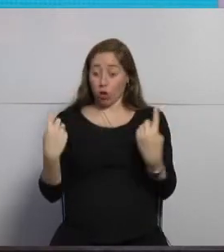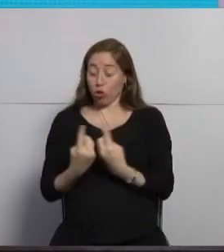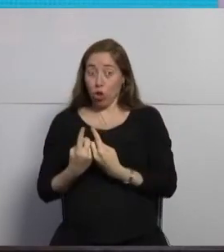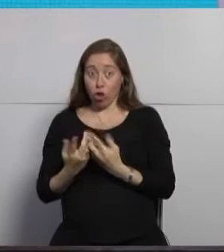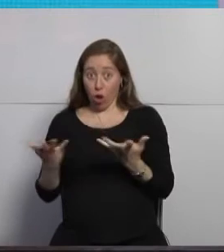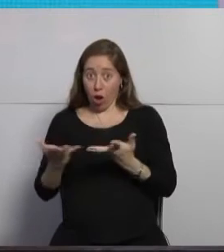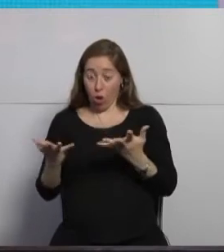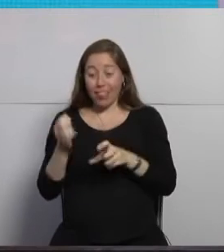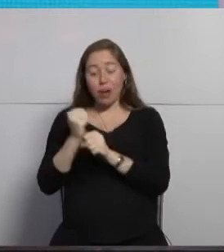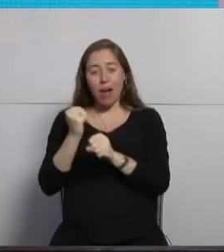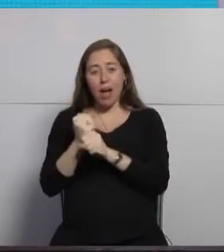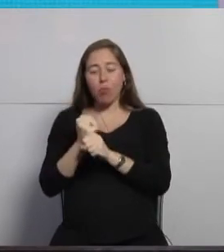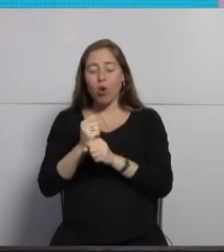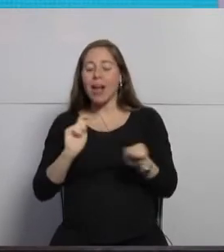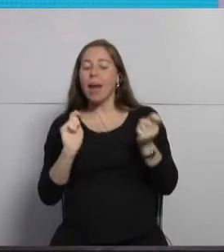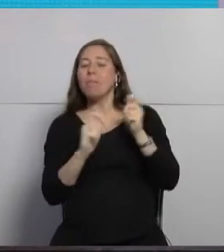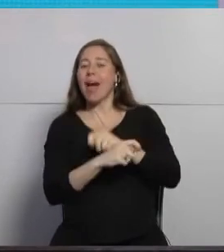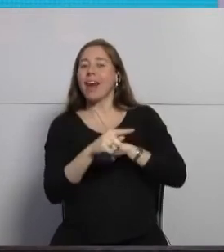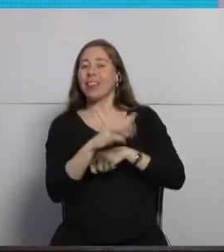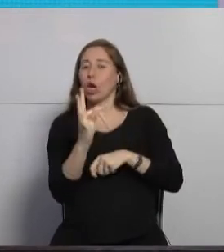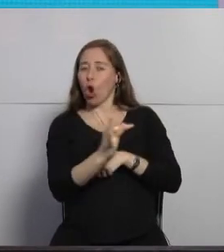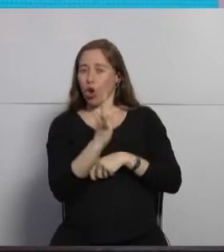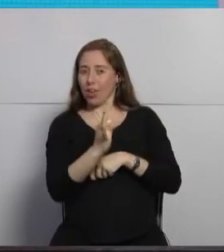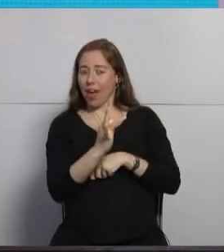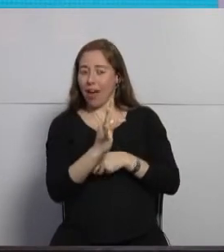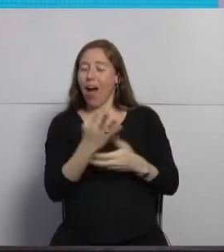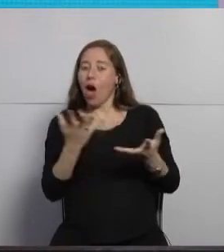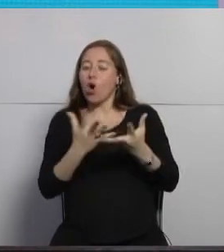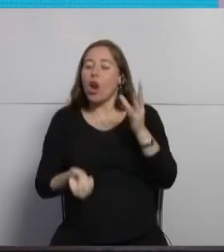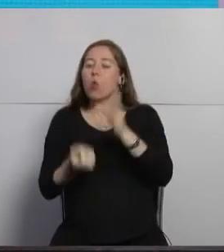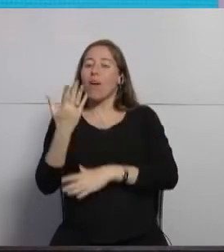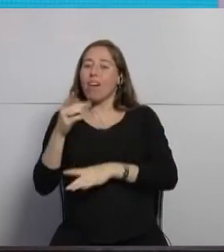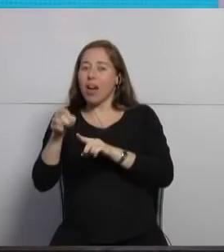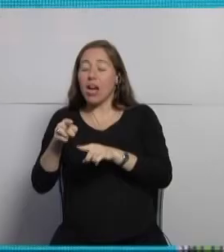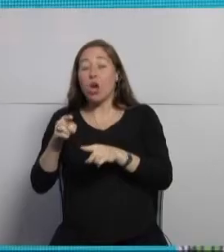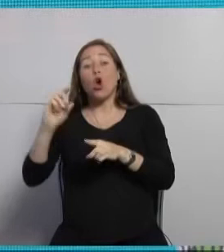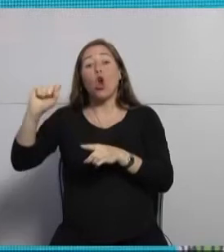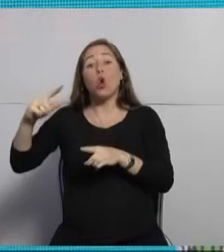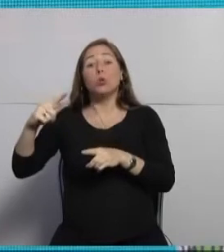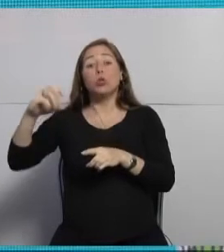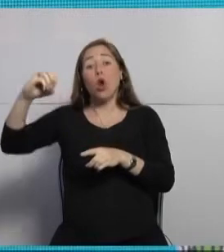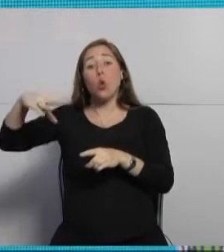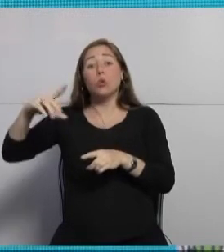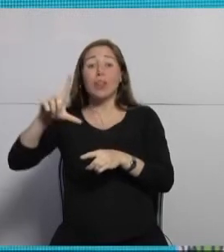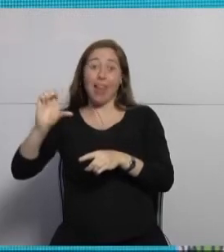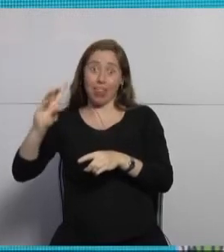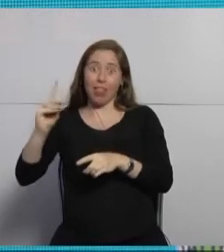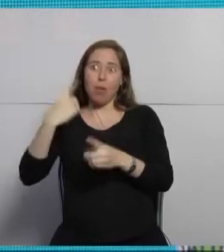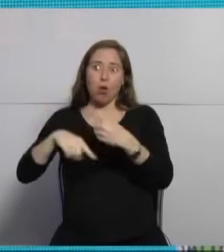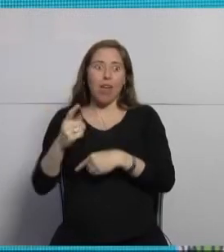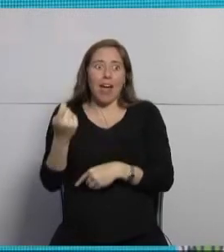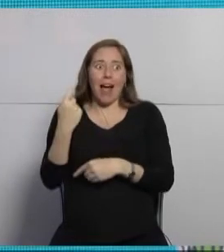es convertir esa tecnología en luces LED donde se consigue un ahorro